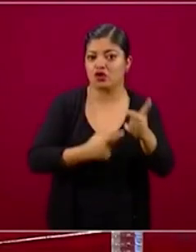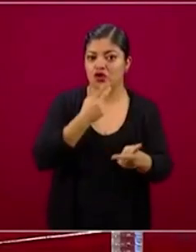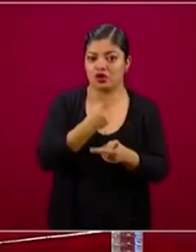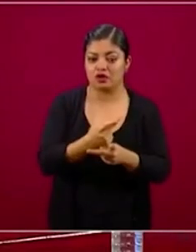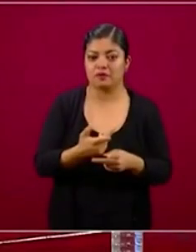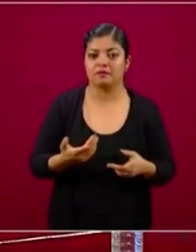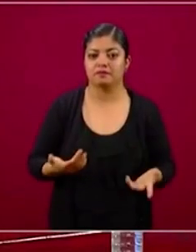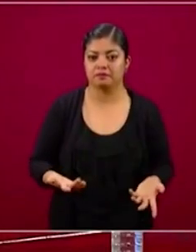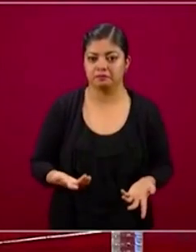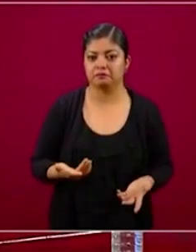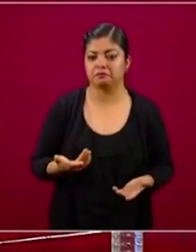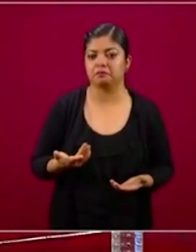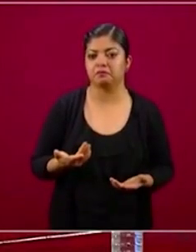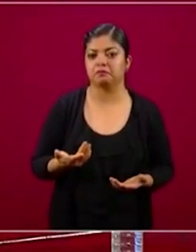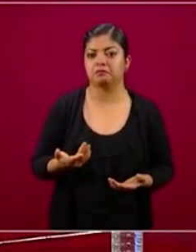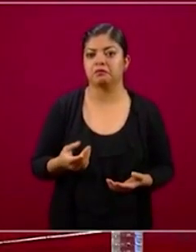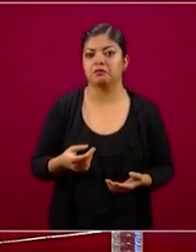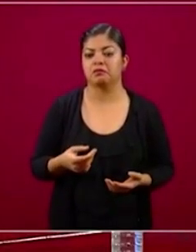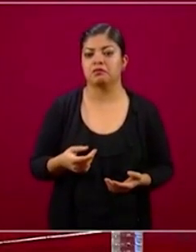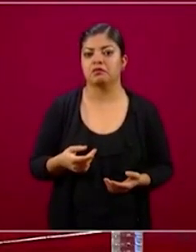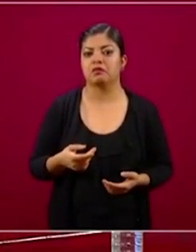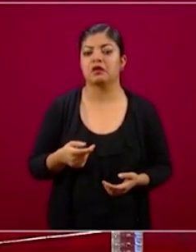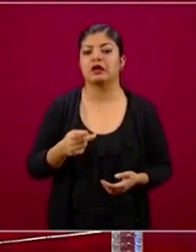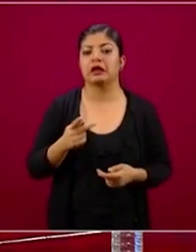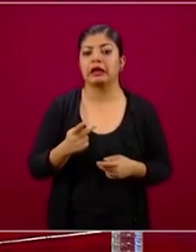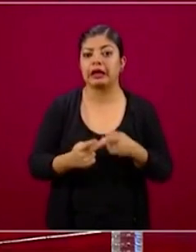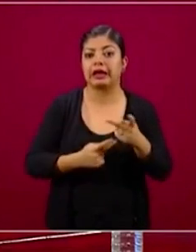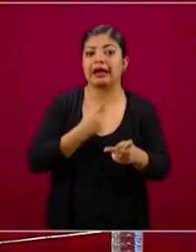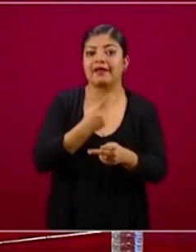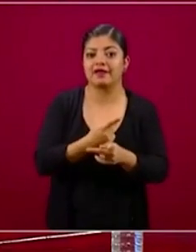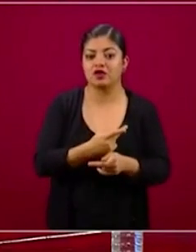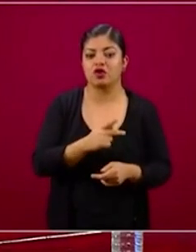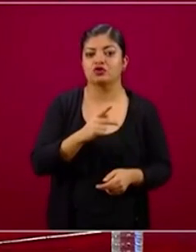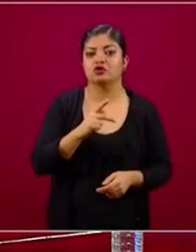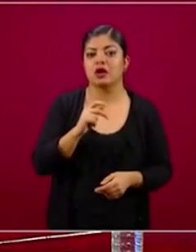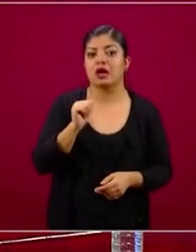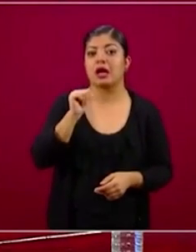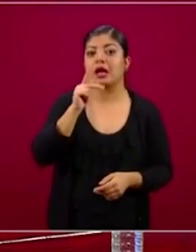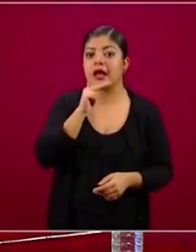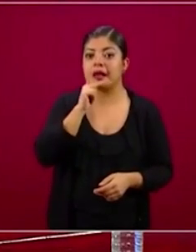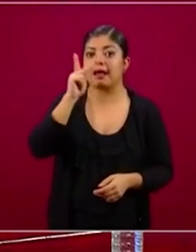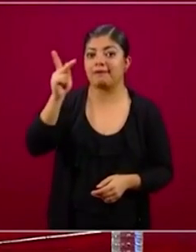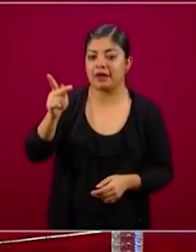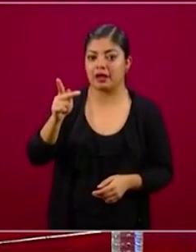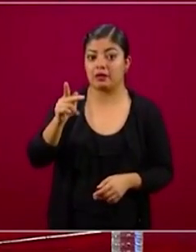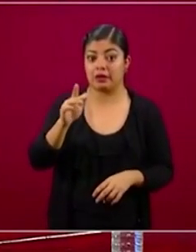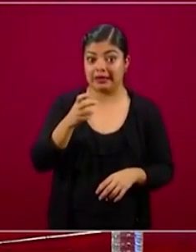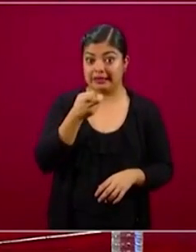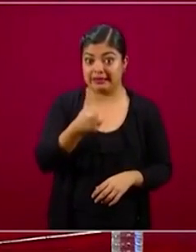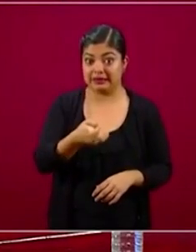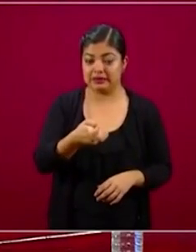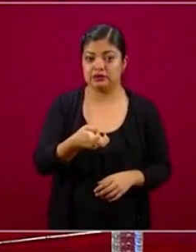a la palabra y con ello entonces poder